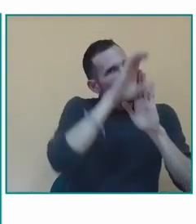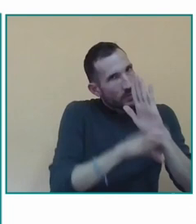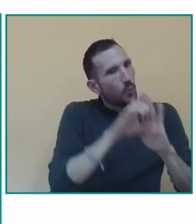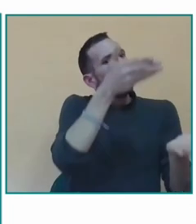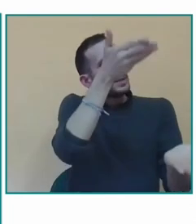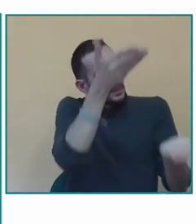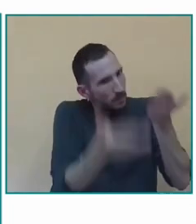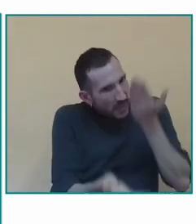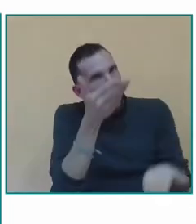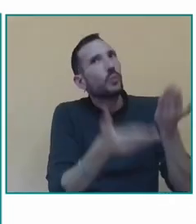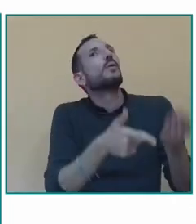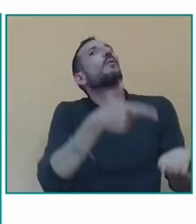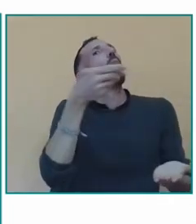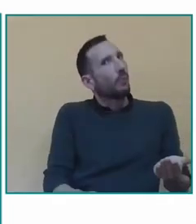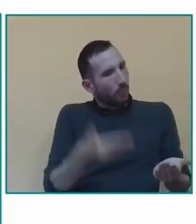intentar